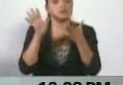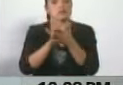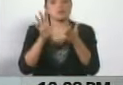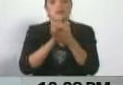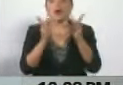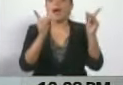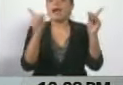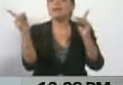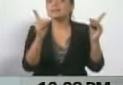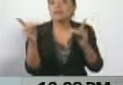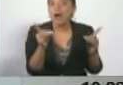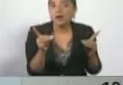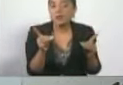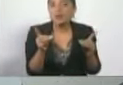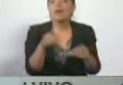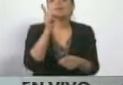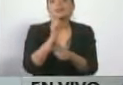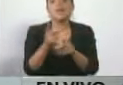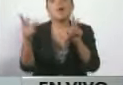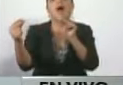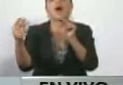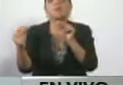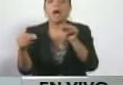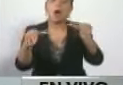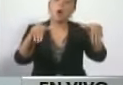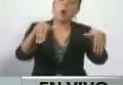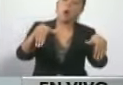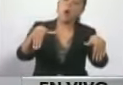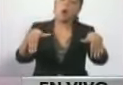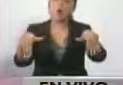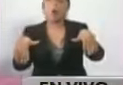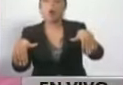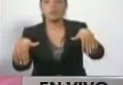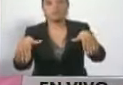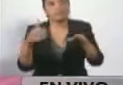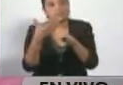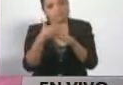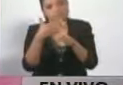diálogo. Si tengo que hablar con los zombies, con los